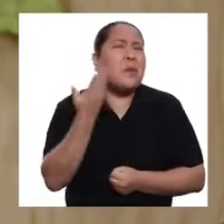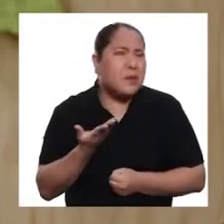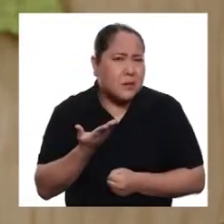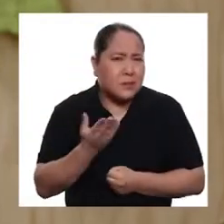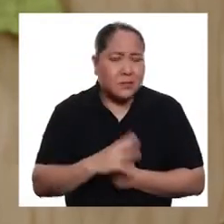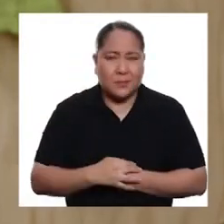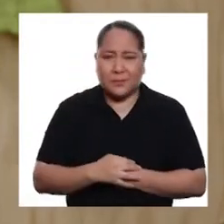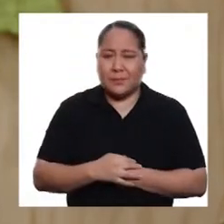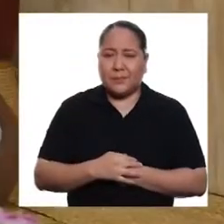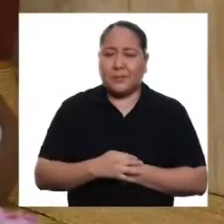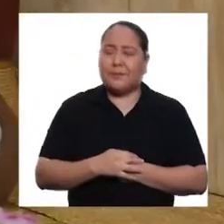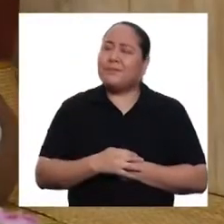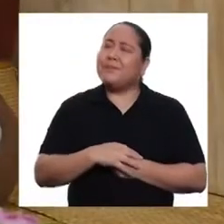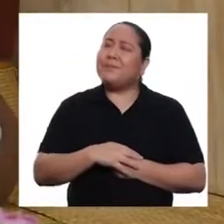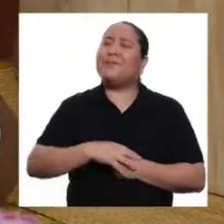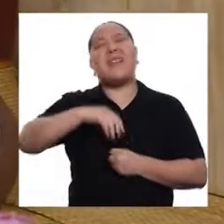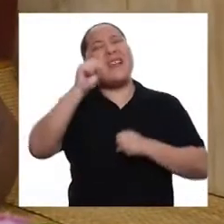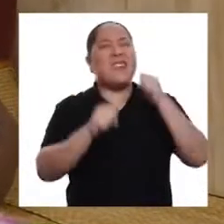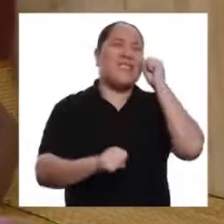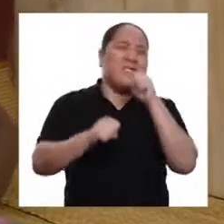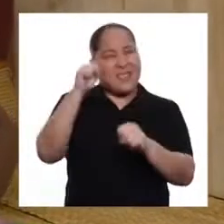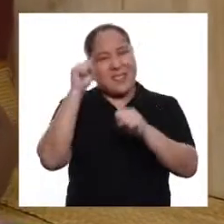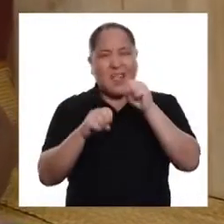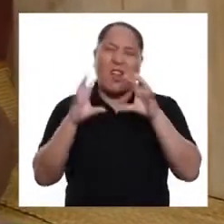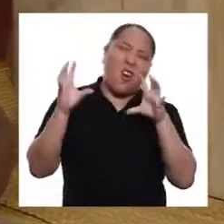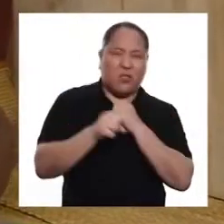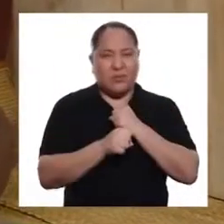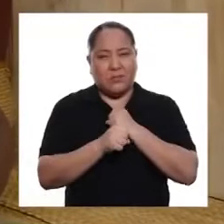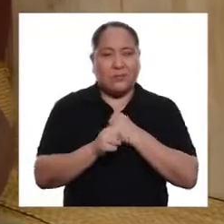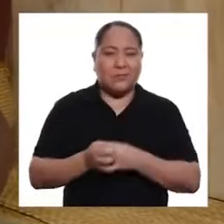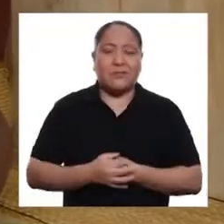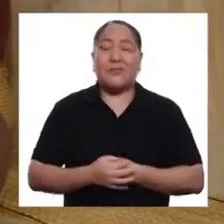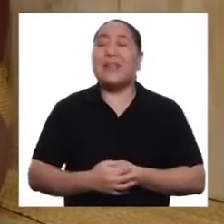¿Ustedes qué piensan? ¡Claro que sí!